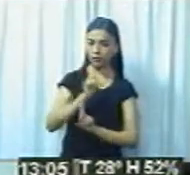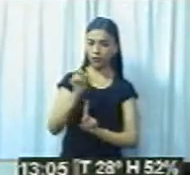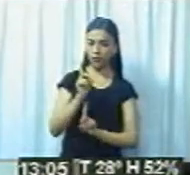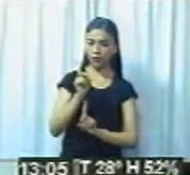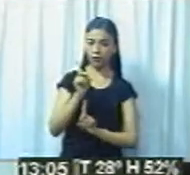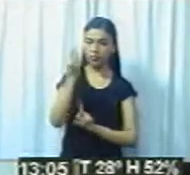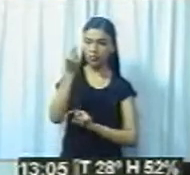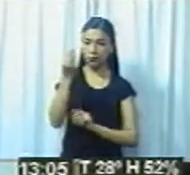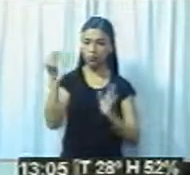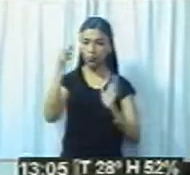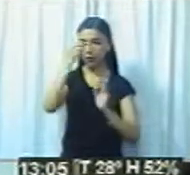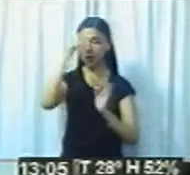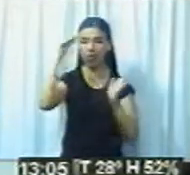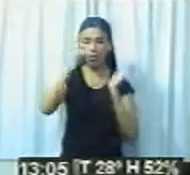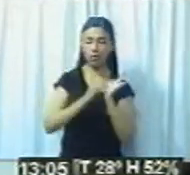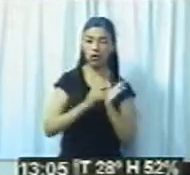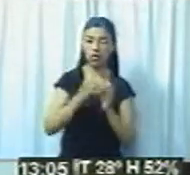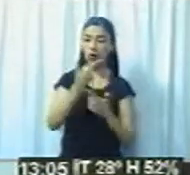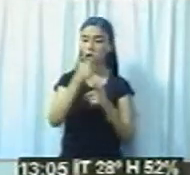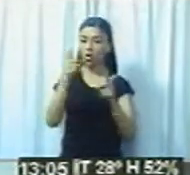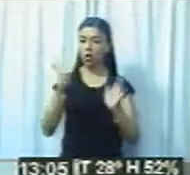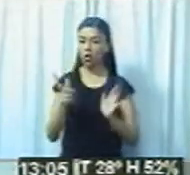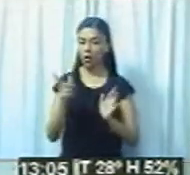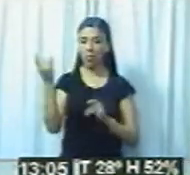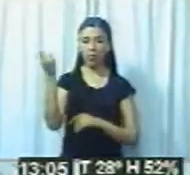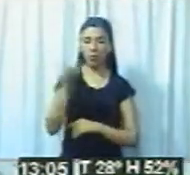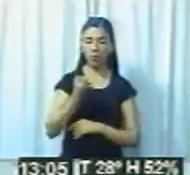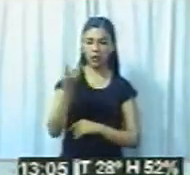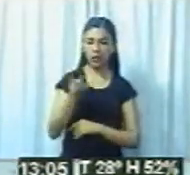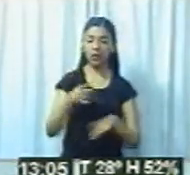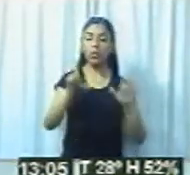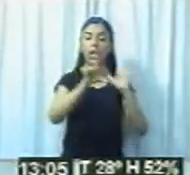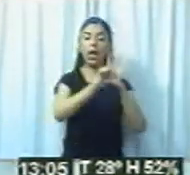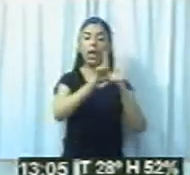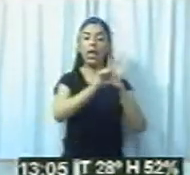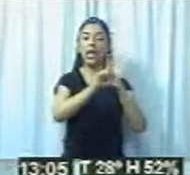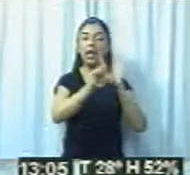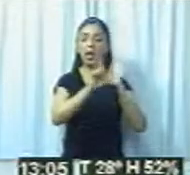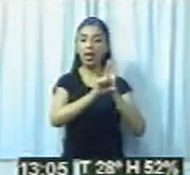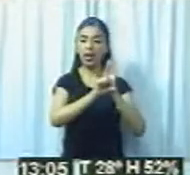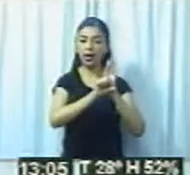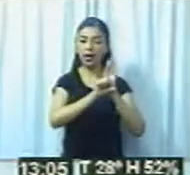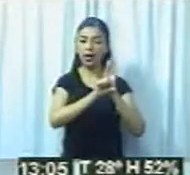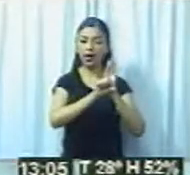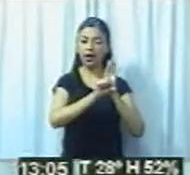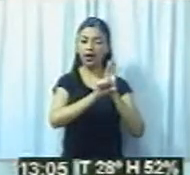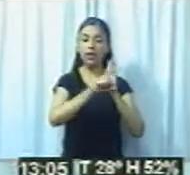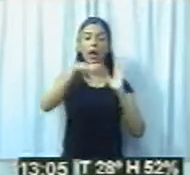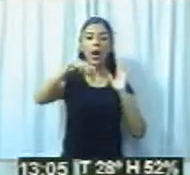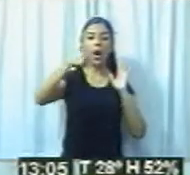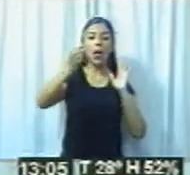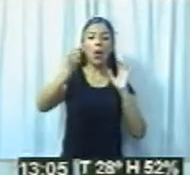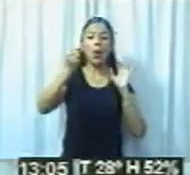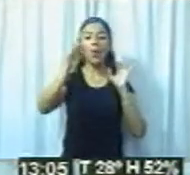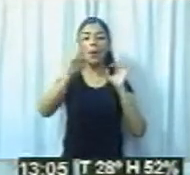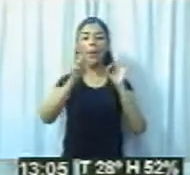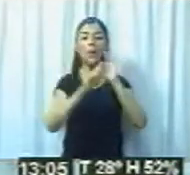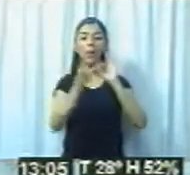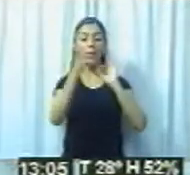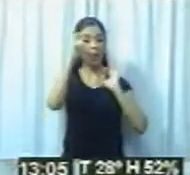Por la ley del parque industrial, se adjudica, según la tasación hecha por la gente